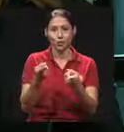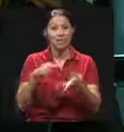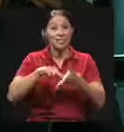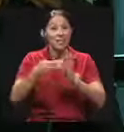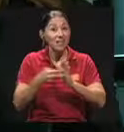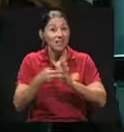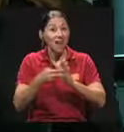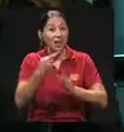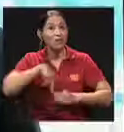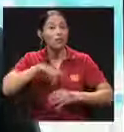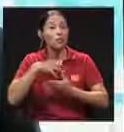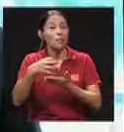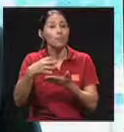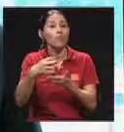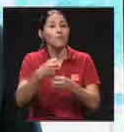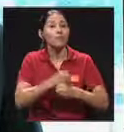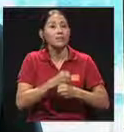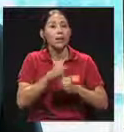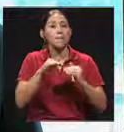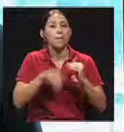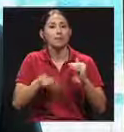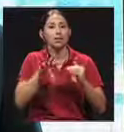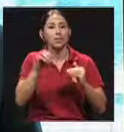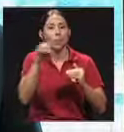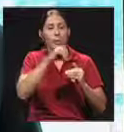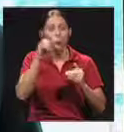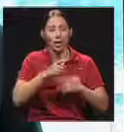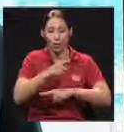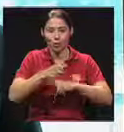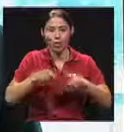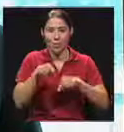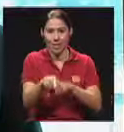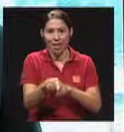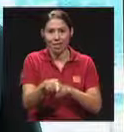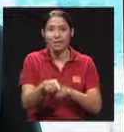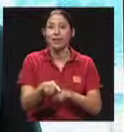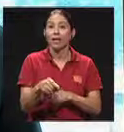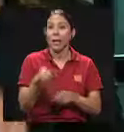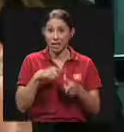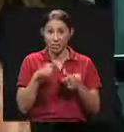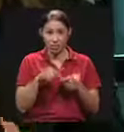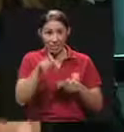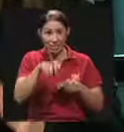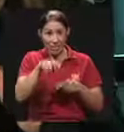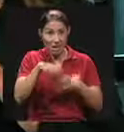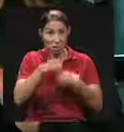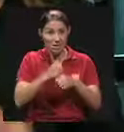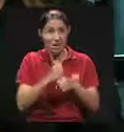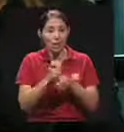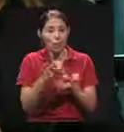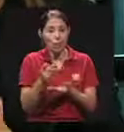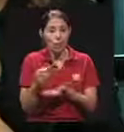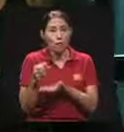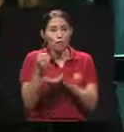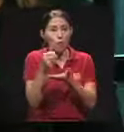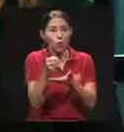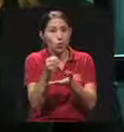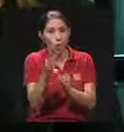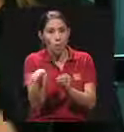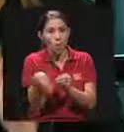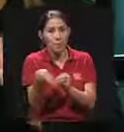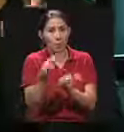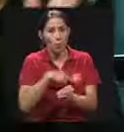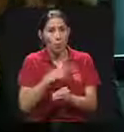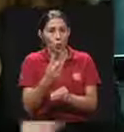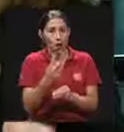de cotización. Y es ahí donde es importante también que muchos costarricenses no conocen un fondo complementario voluntario,